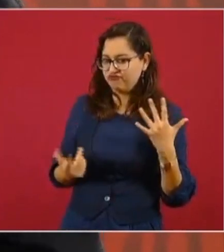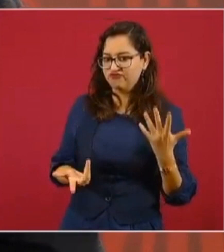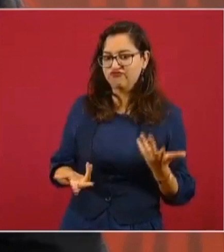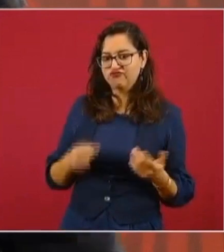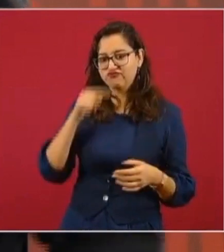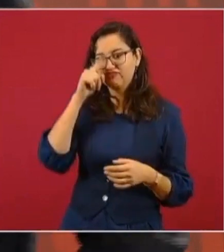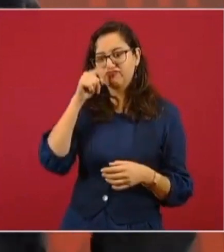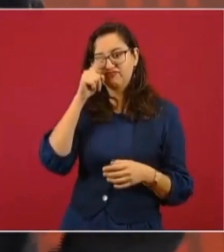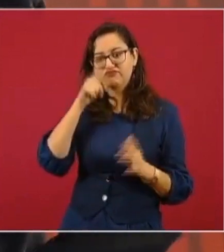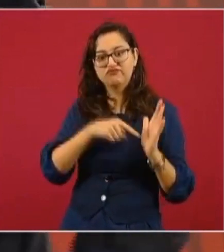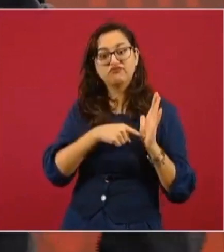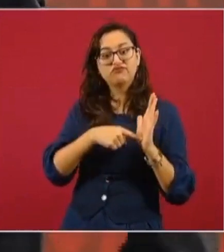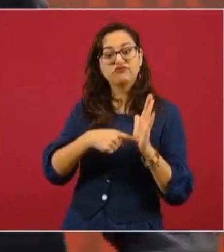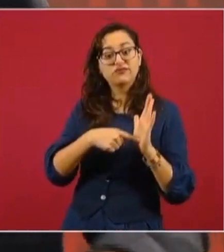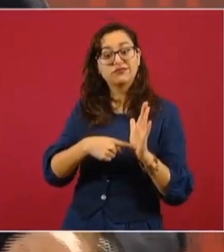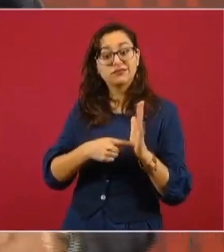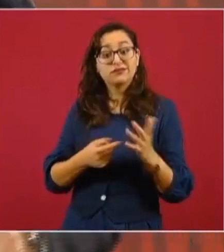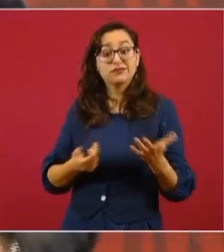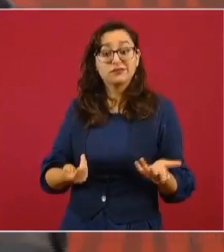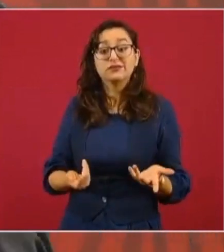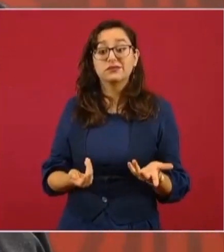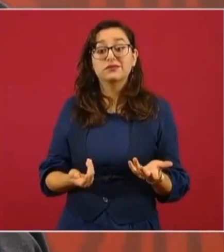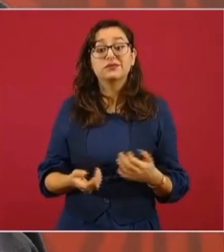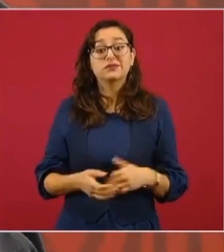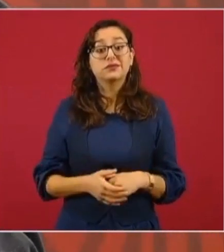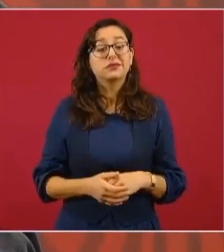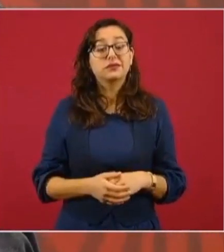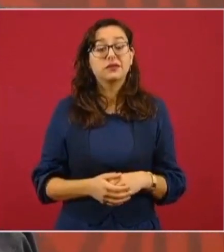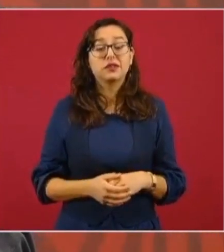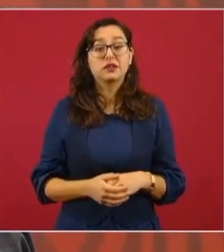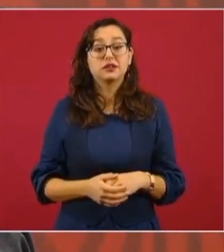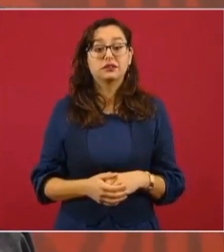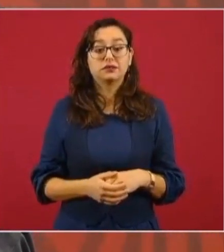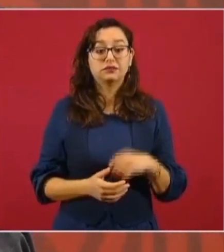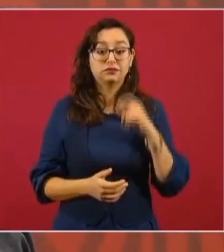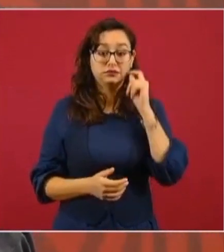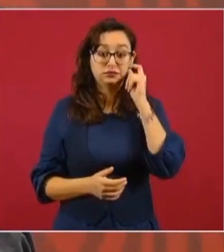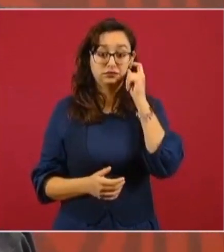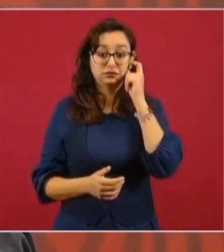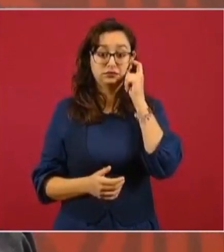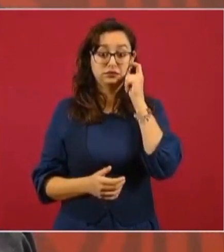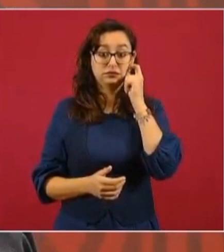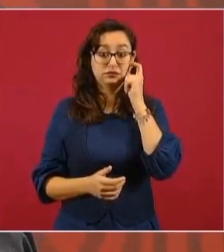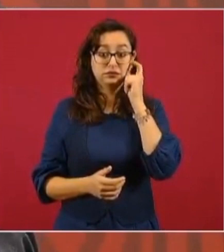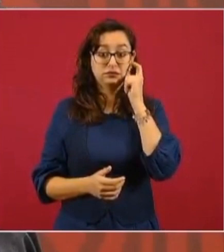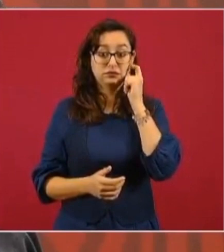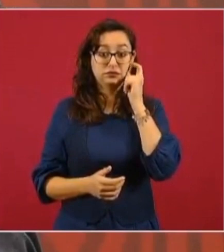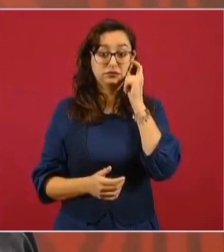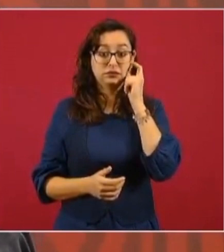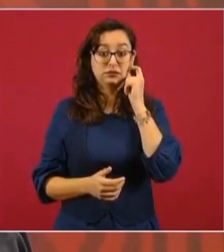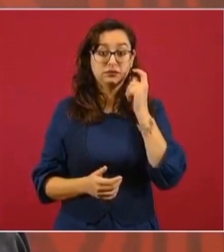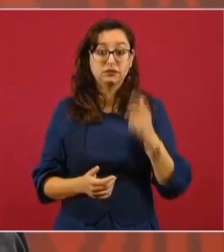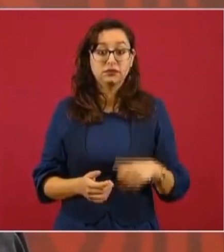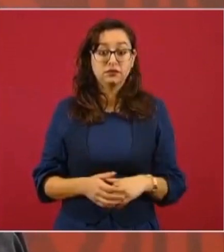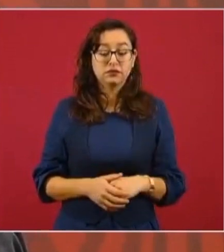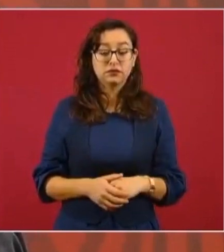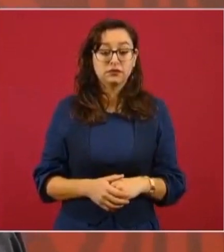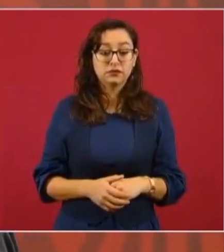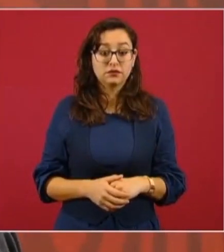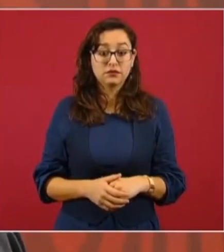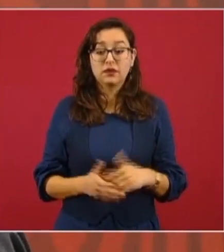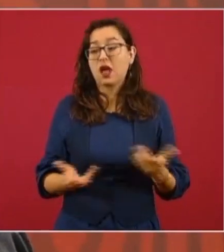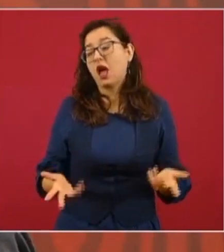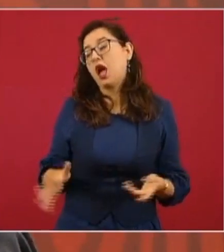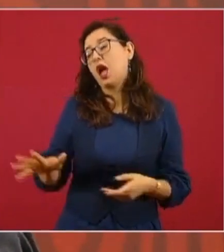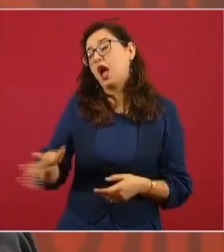pobre